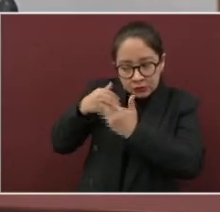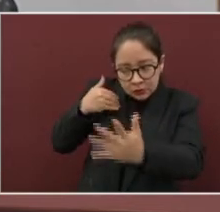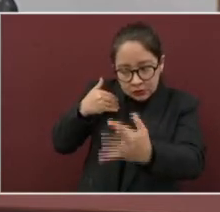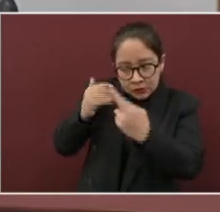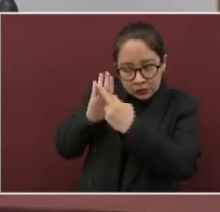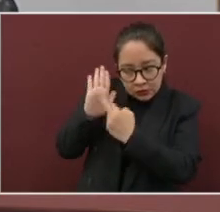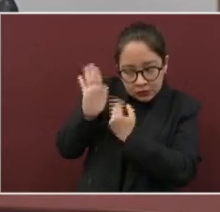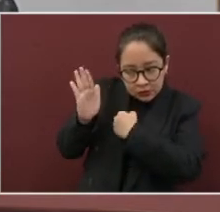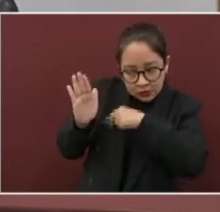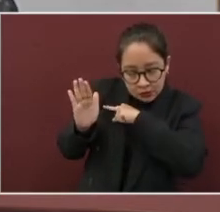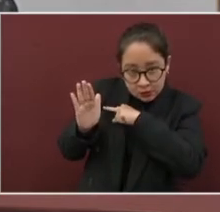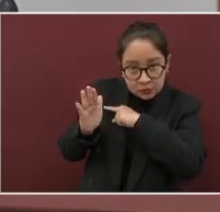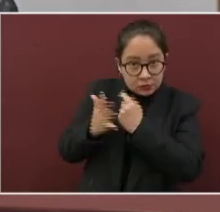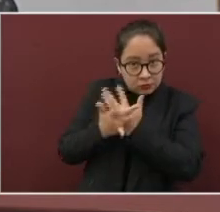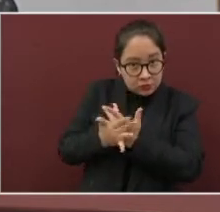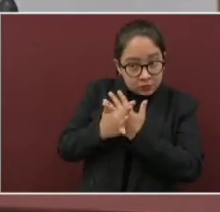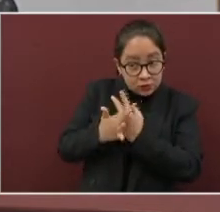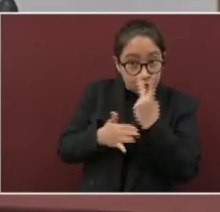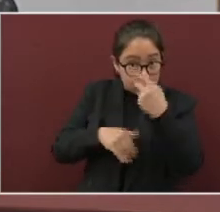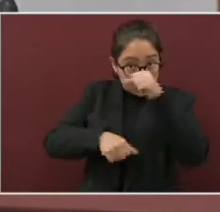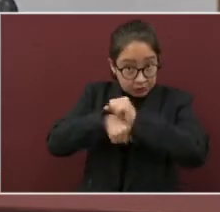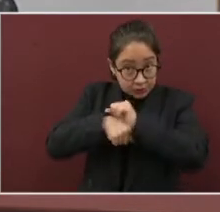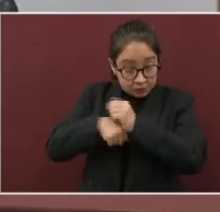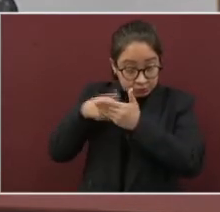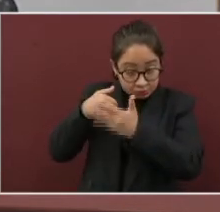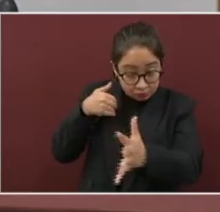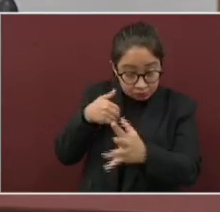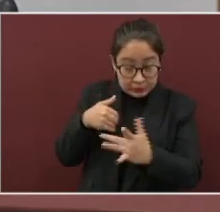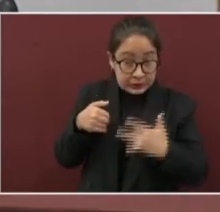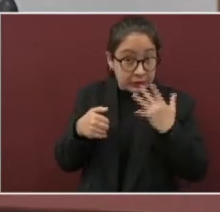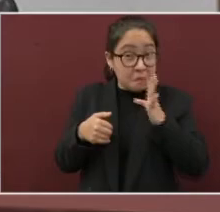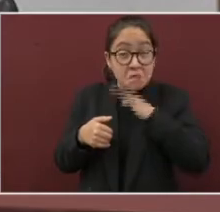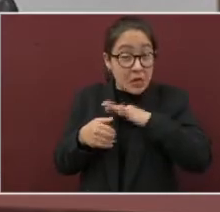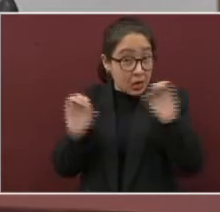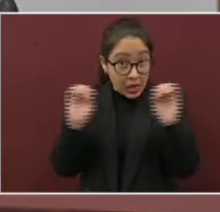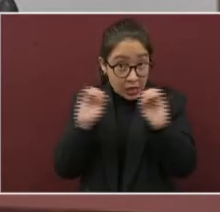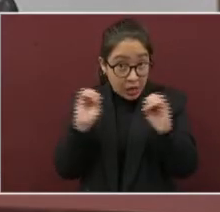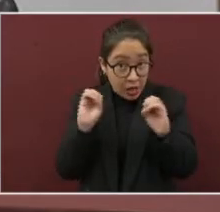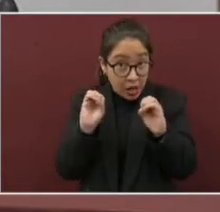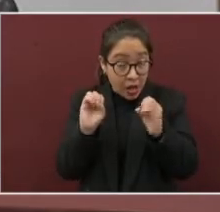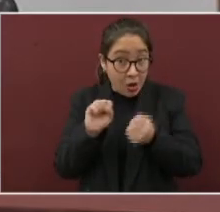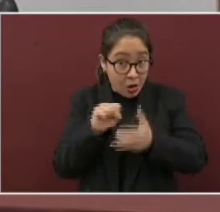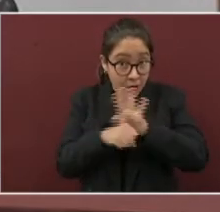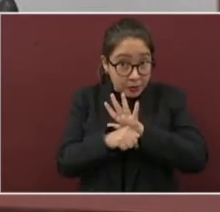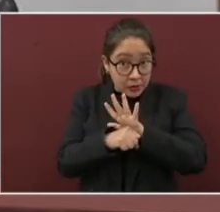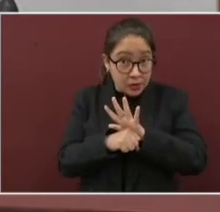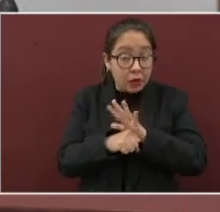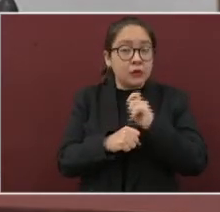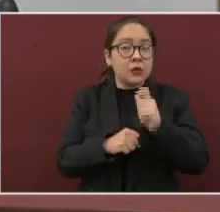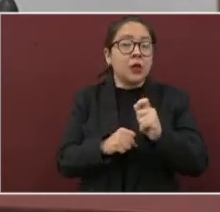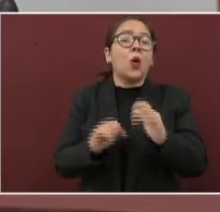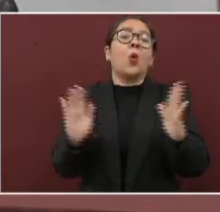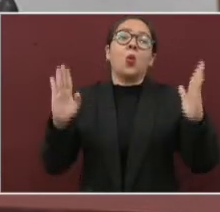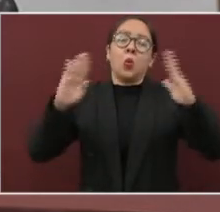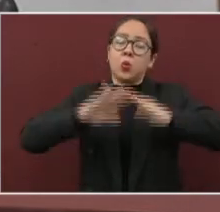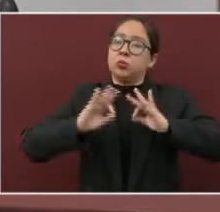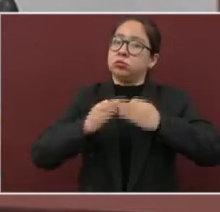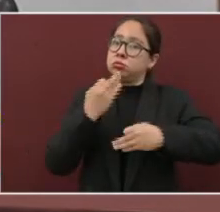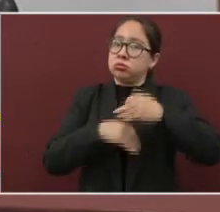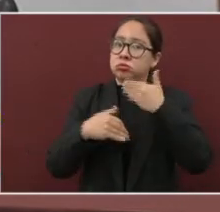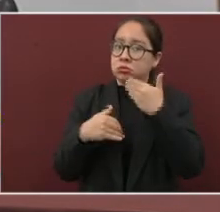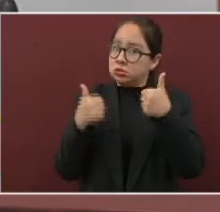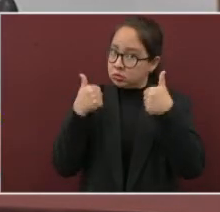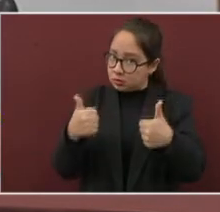Luego de al menos dos semanas, si ustedes no presentaron ningún síntoma de COVID-19, significa que todo ha salido bien.